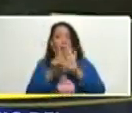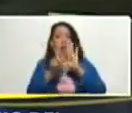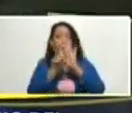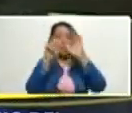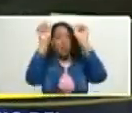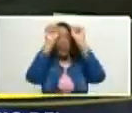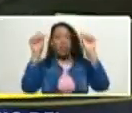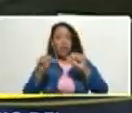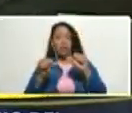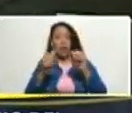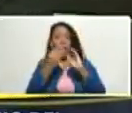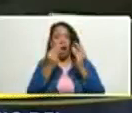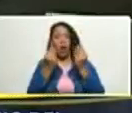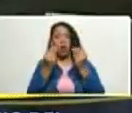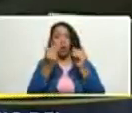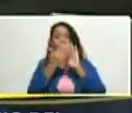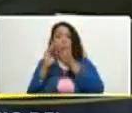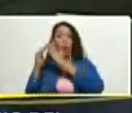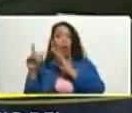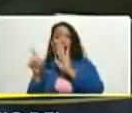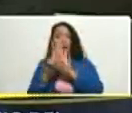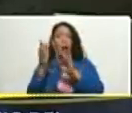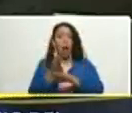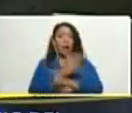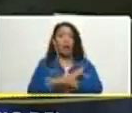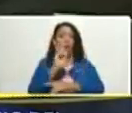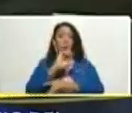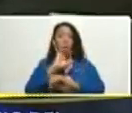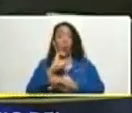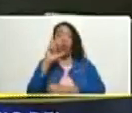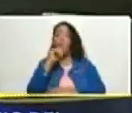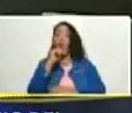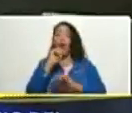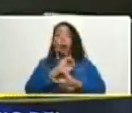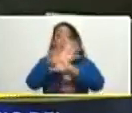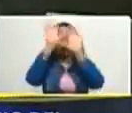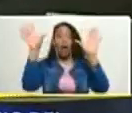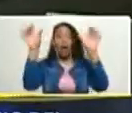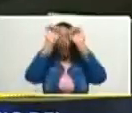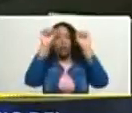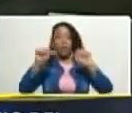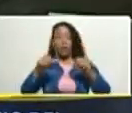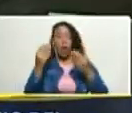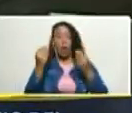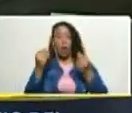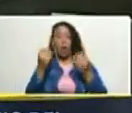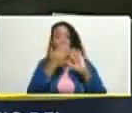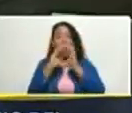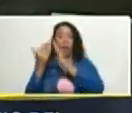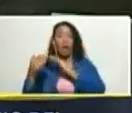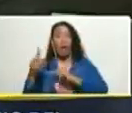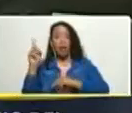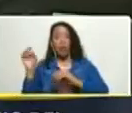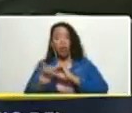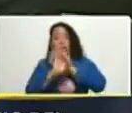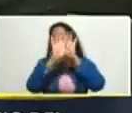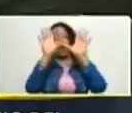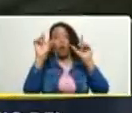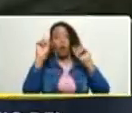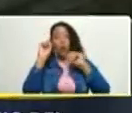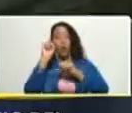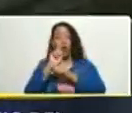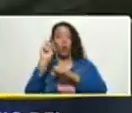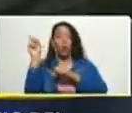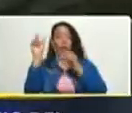comunal porque en la ley anterior no estaba definido el sistema económico comunal y además de que no estaba definido el sistema económico comunal